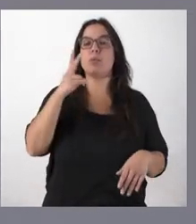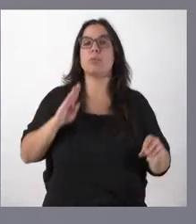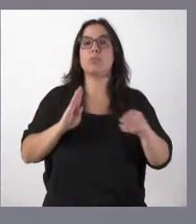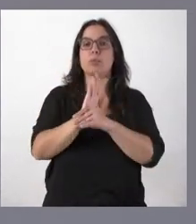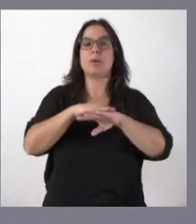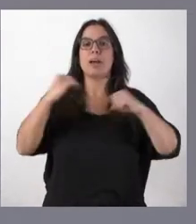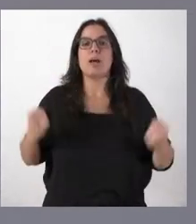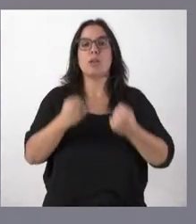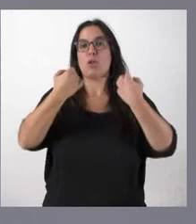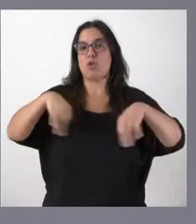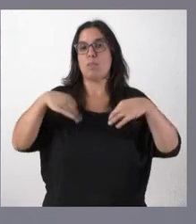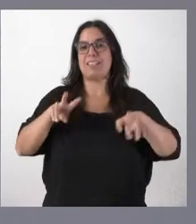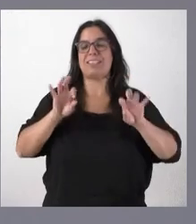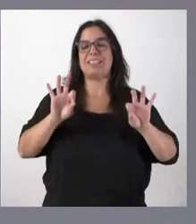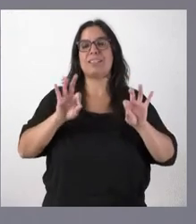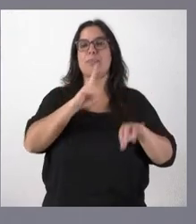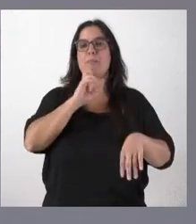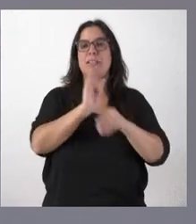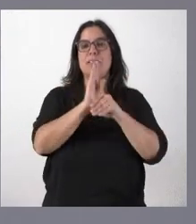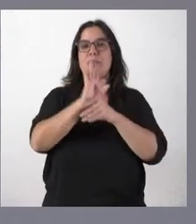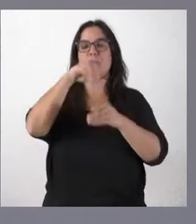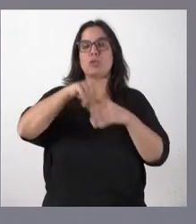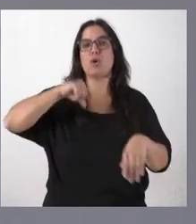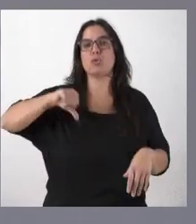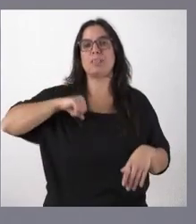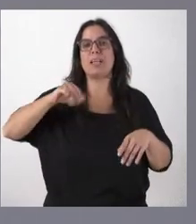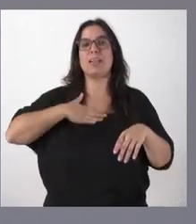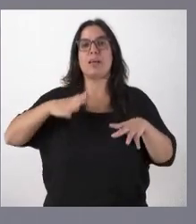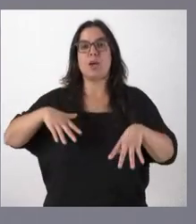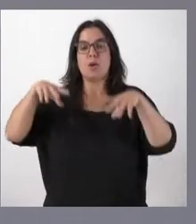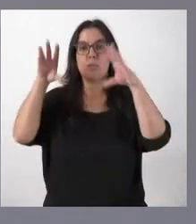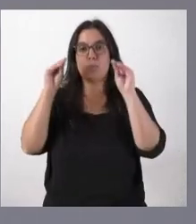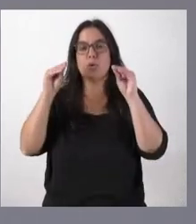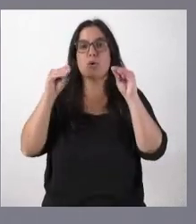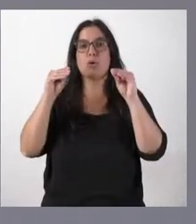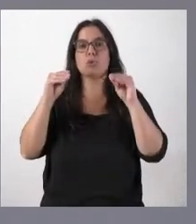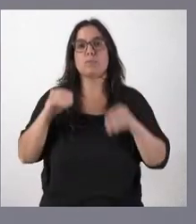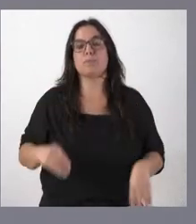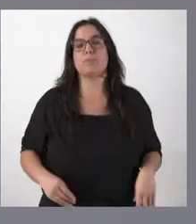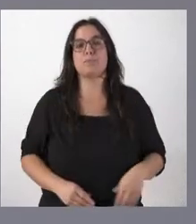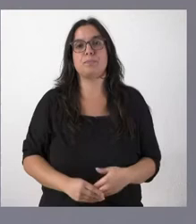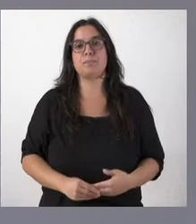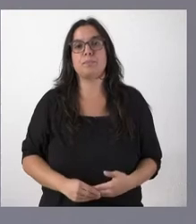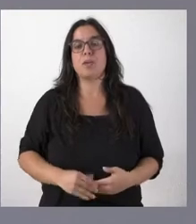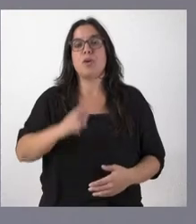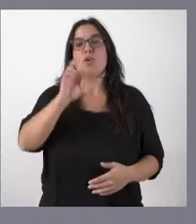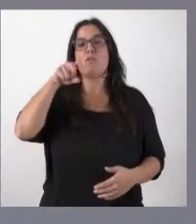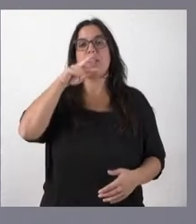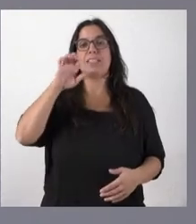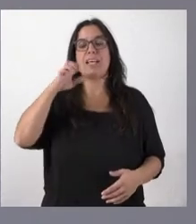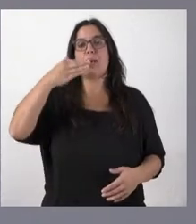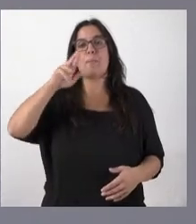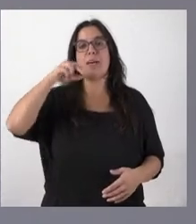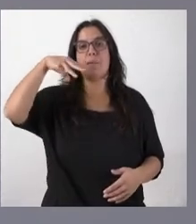actuaciones ordinarias de mantenimiento en el Hospital Burgalés de Fuente Bermeja. Este es, en